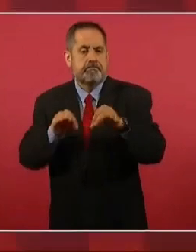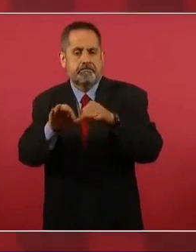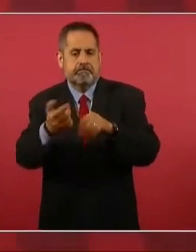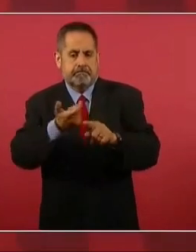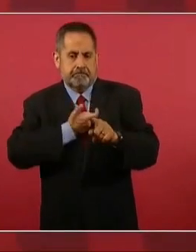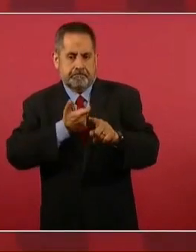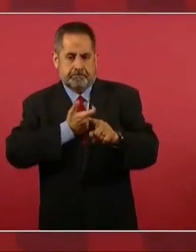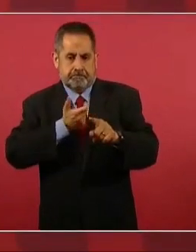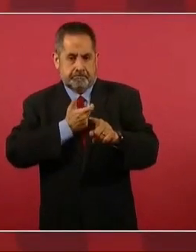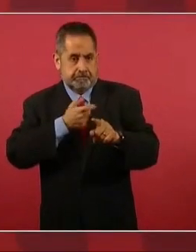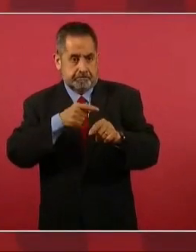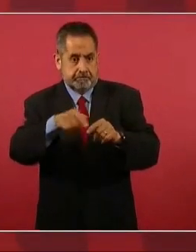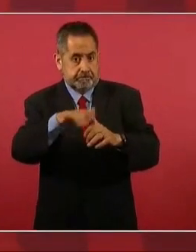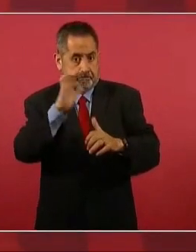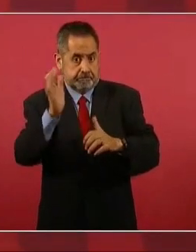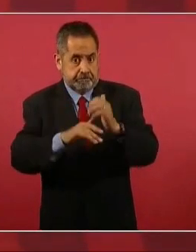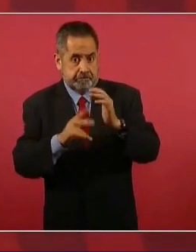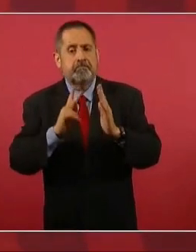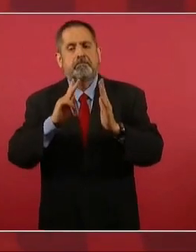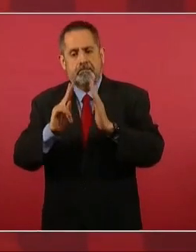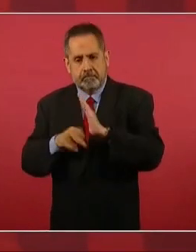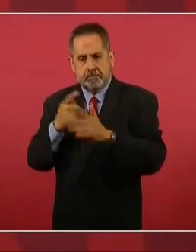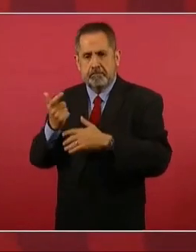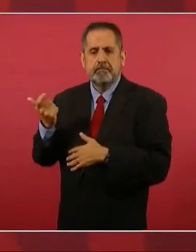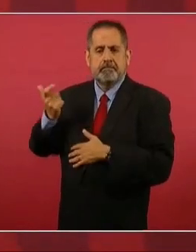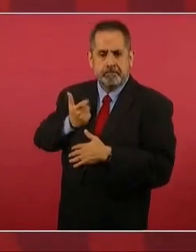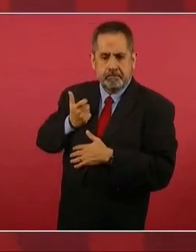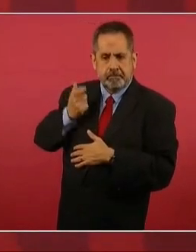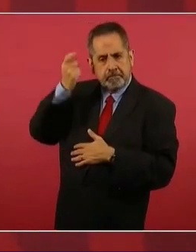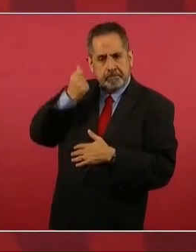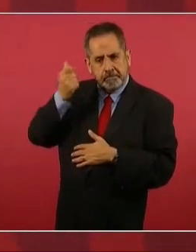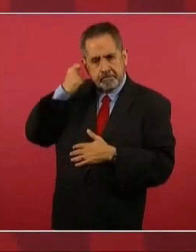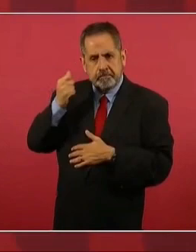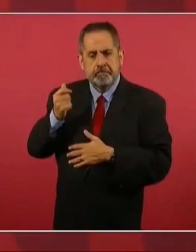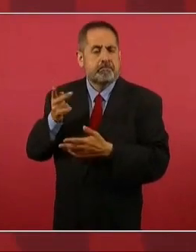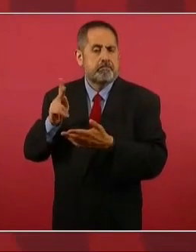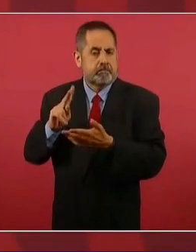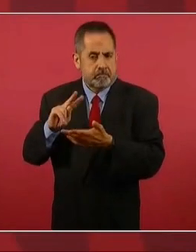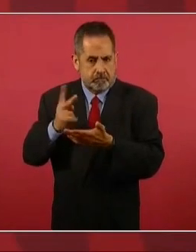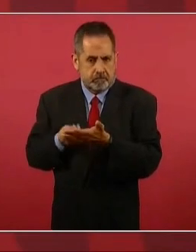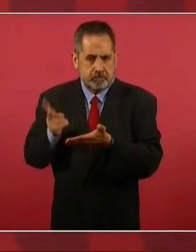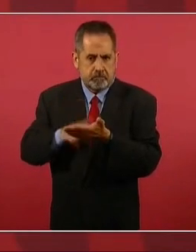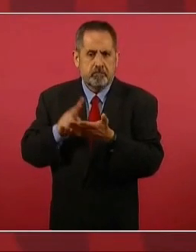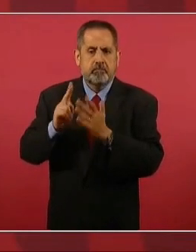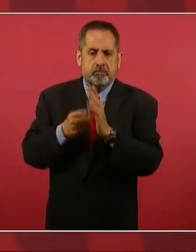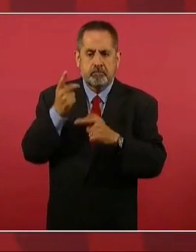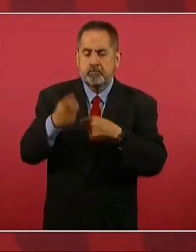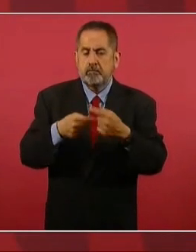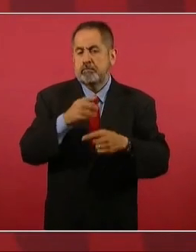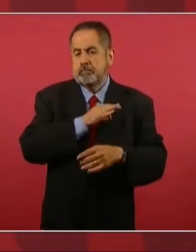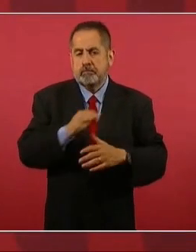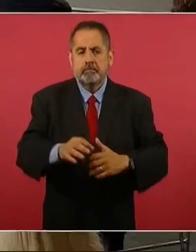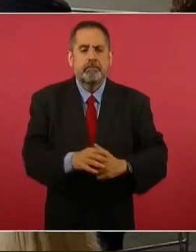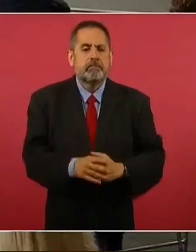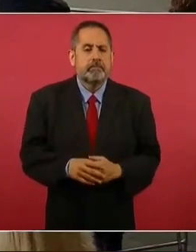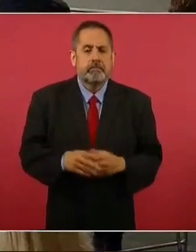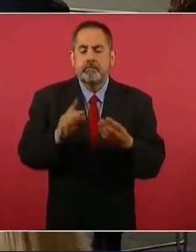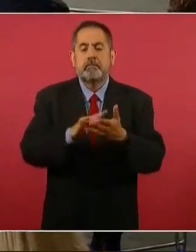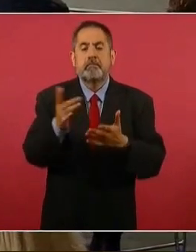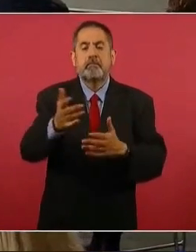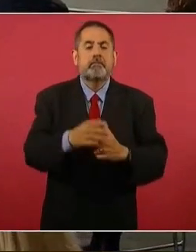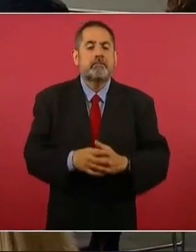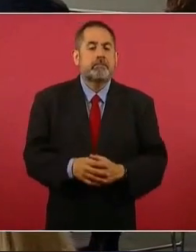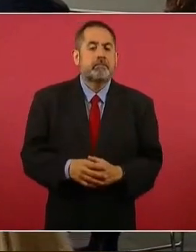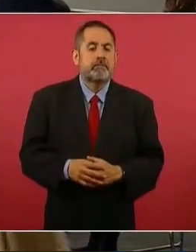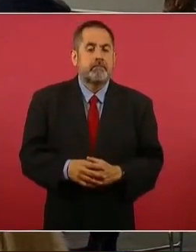sueldo y cuando acaban ese tramo profesional nuevamente se les vuelve a dar su jubilación. Sí, claro. Gracias.